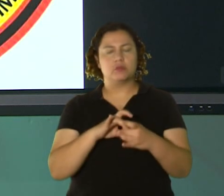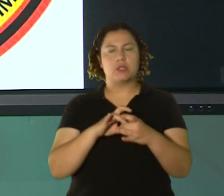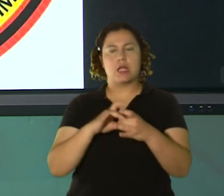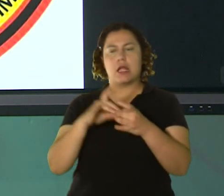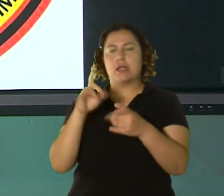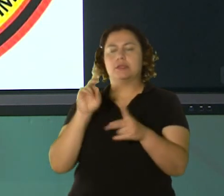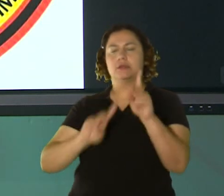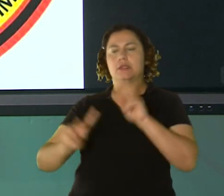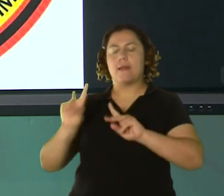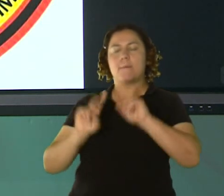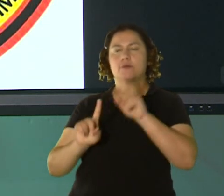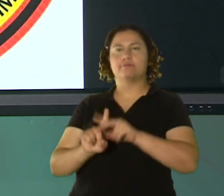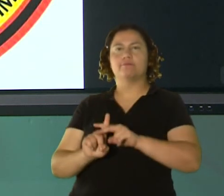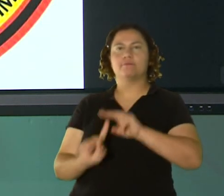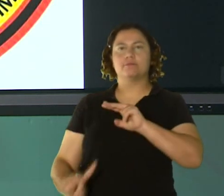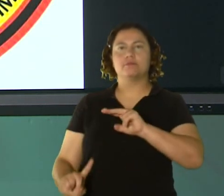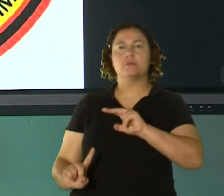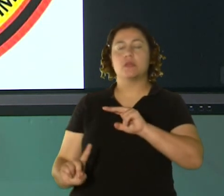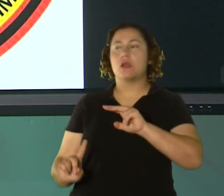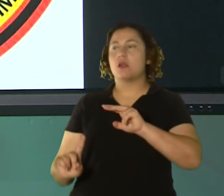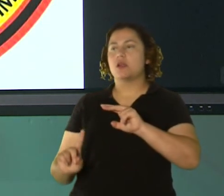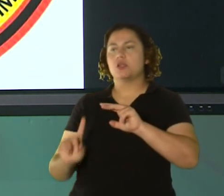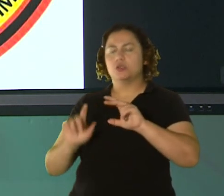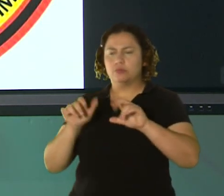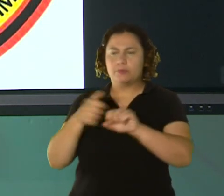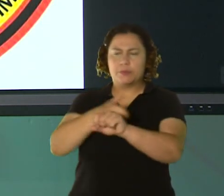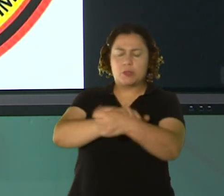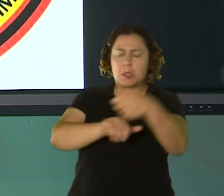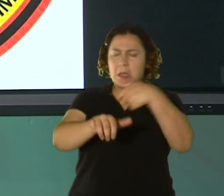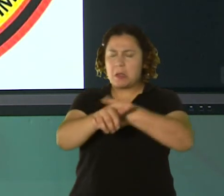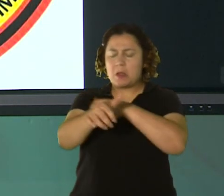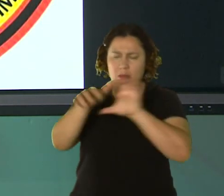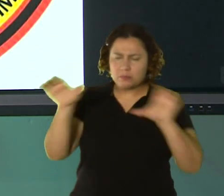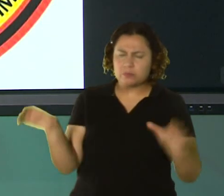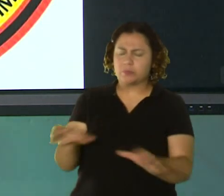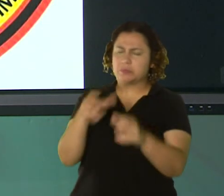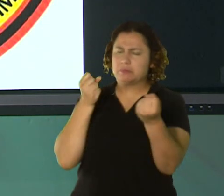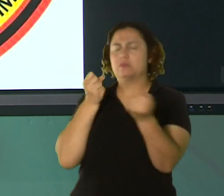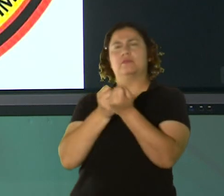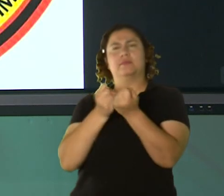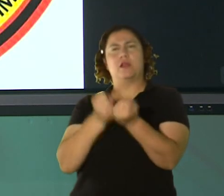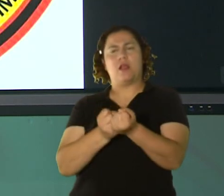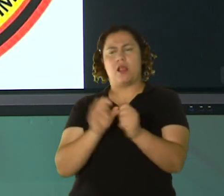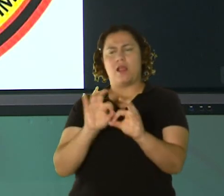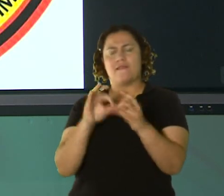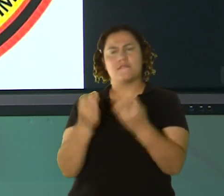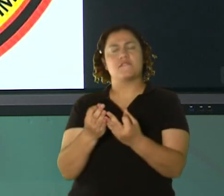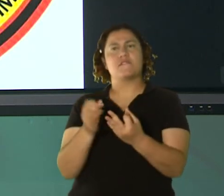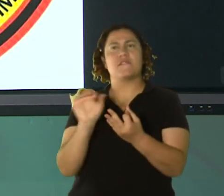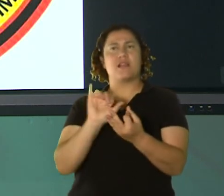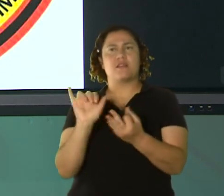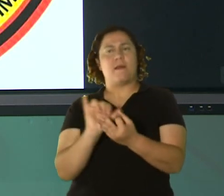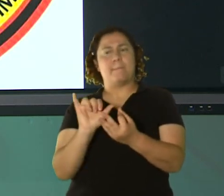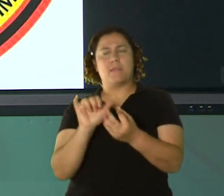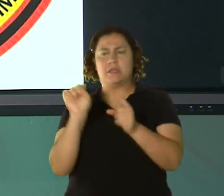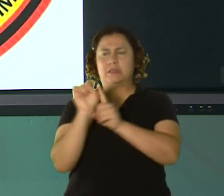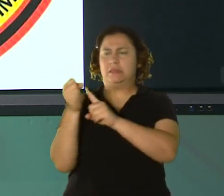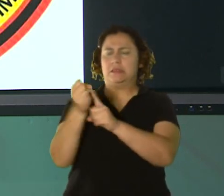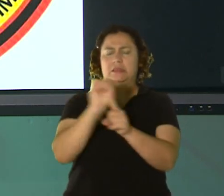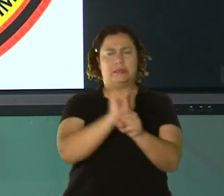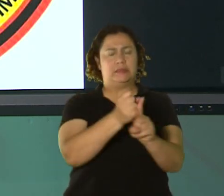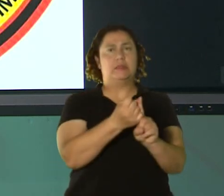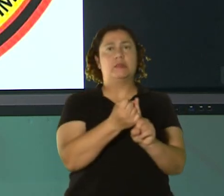desaparecidas, dan todo su empeño, brindan apoyo a los familiares que quizás están pasando por alguna situación